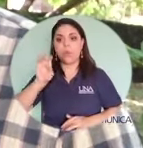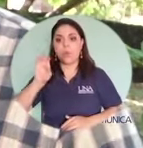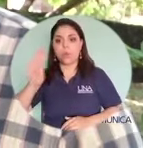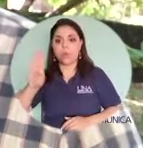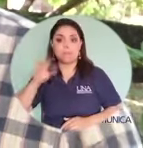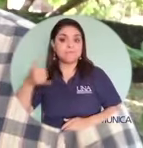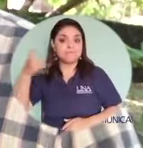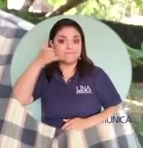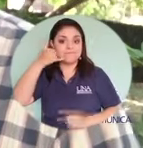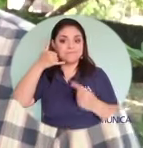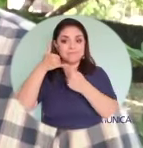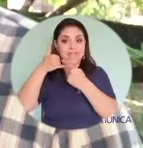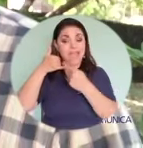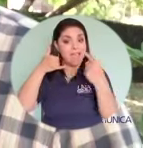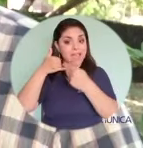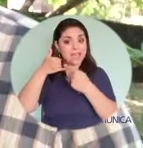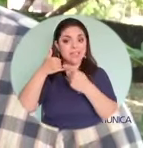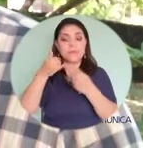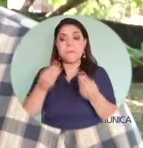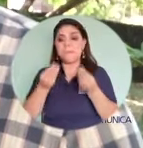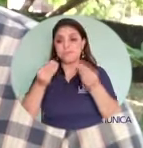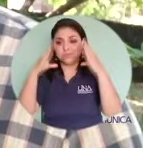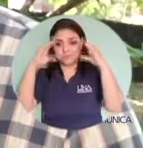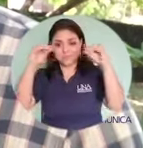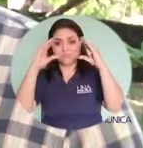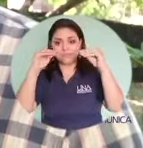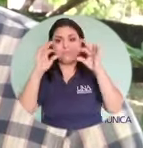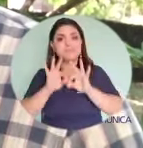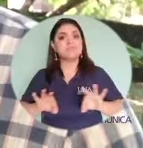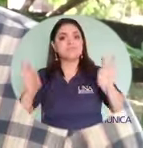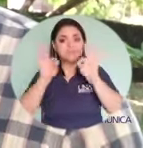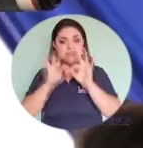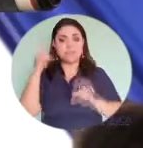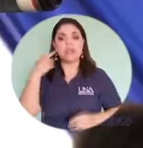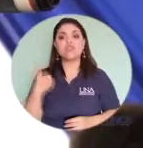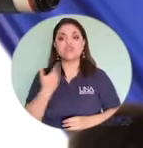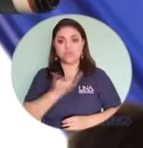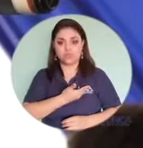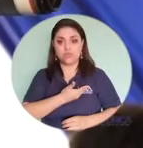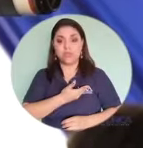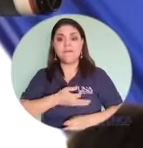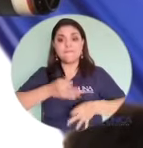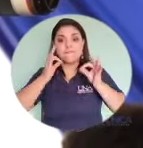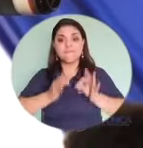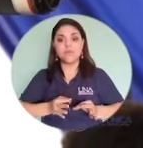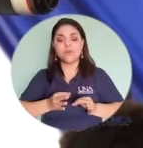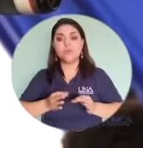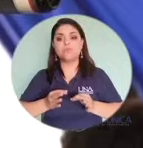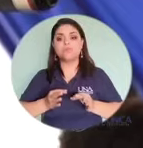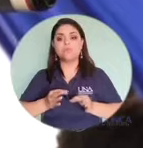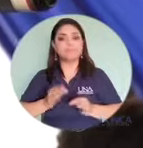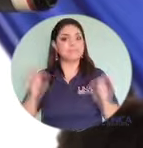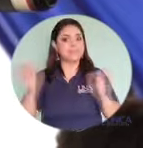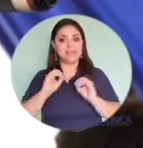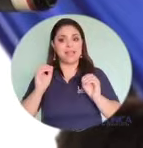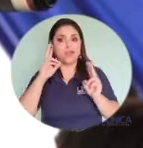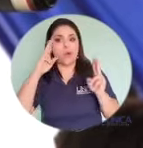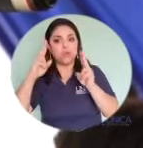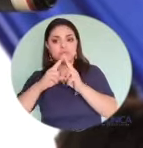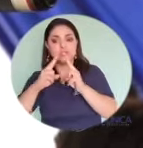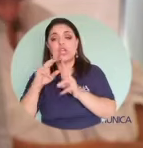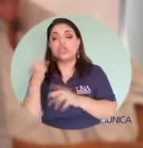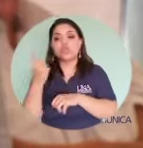en la web, nuestros teléfonos, y ahí están muchos datos que son relevantes para nosotros, que seguramente